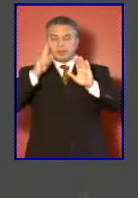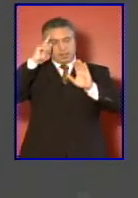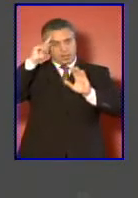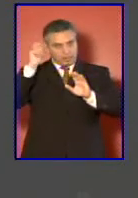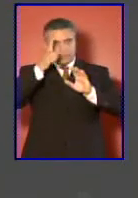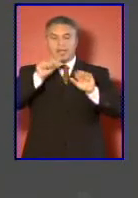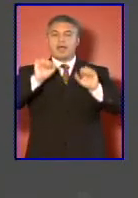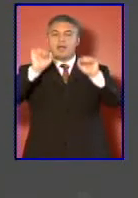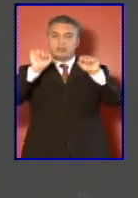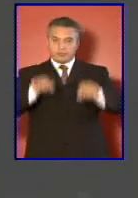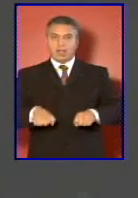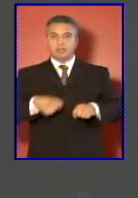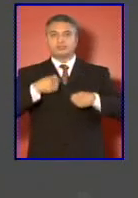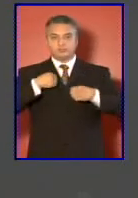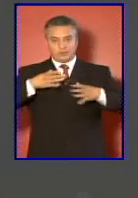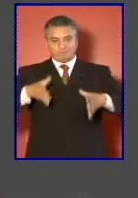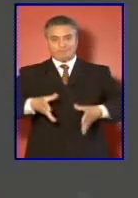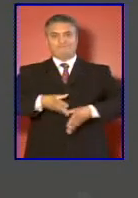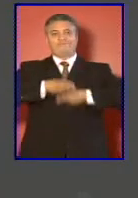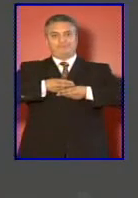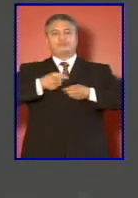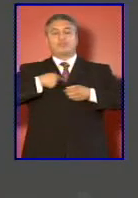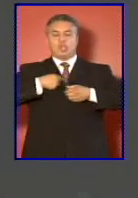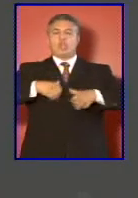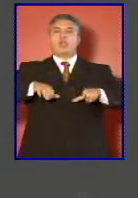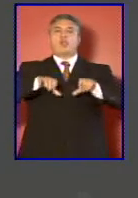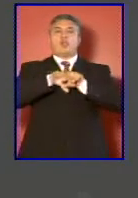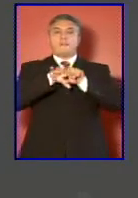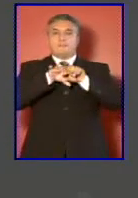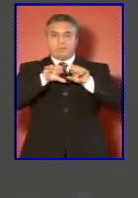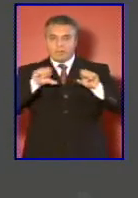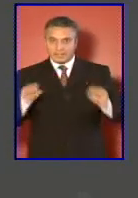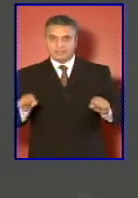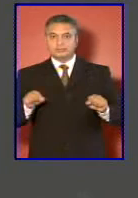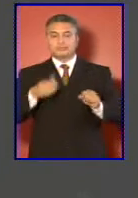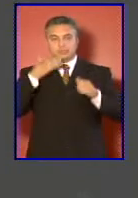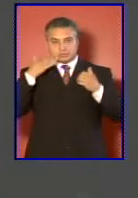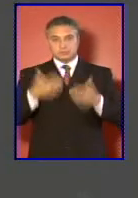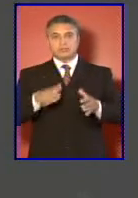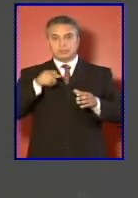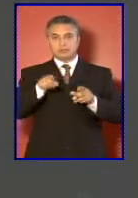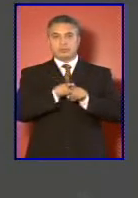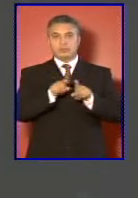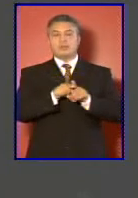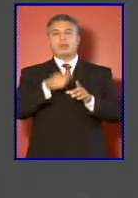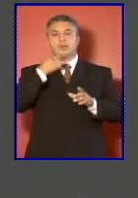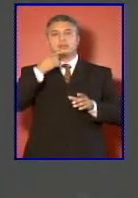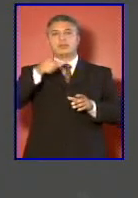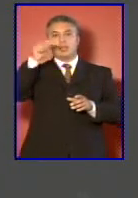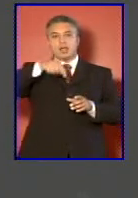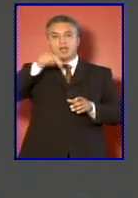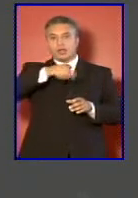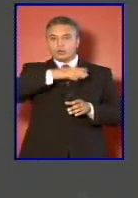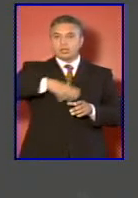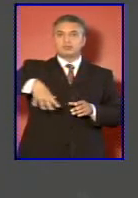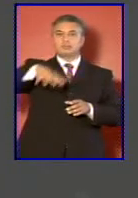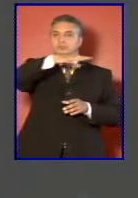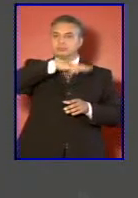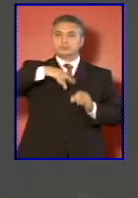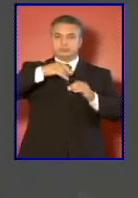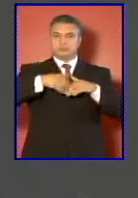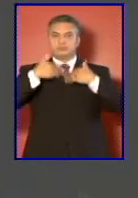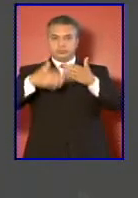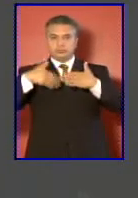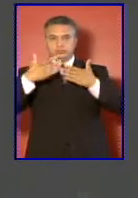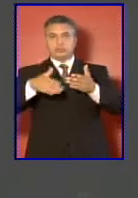asumiendo el compromiso de que una vez que validemos una metodología con UNASUR poderla extender al resto